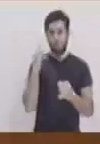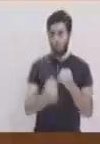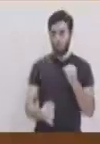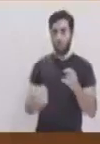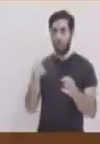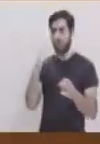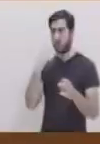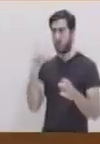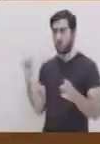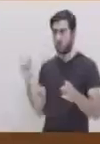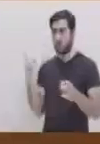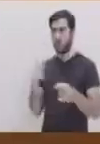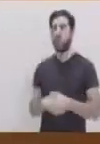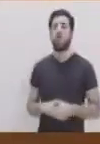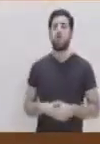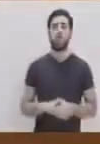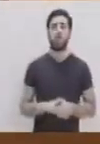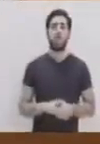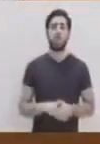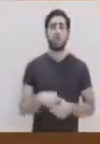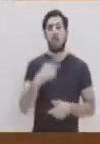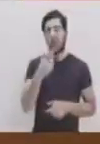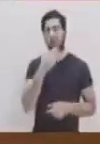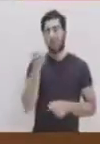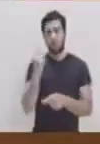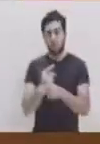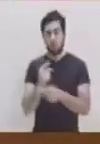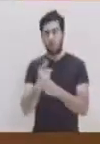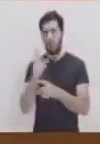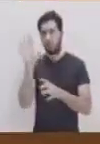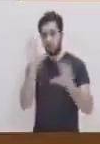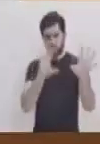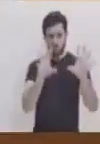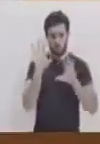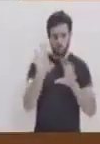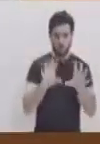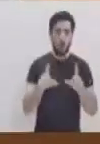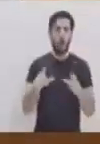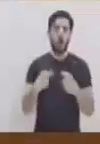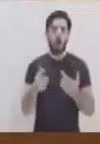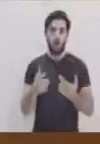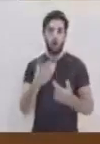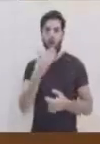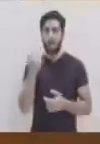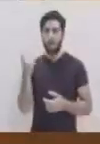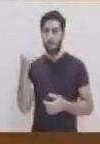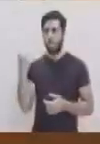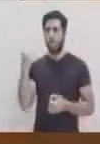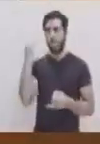hasta terminar en la última parte que directamente correspondería